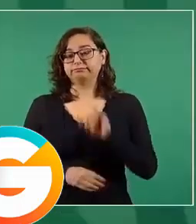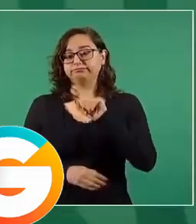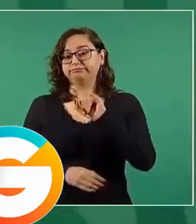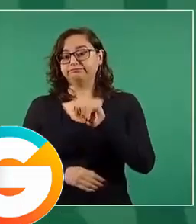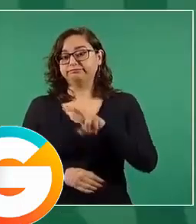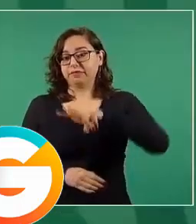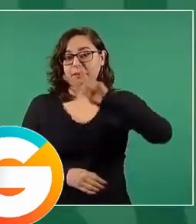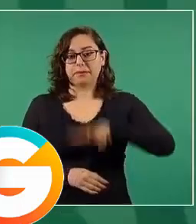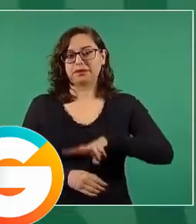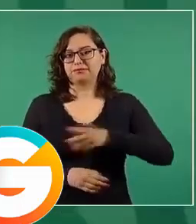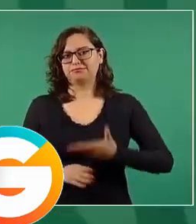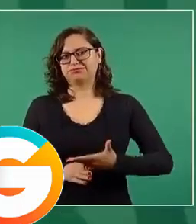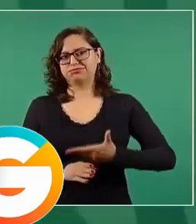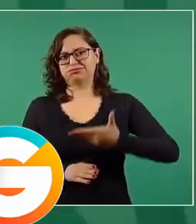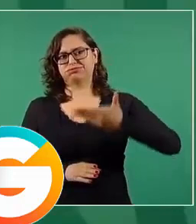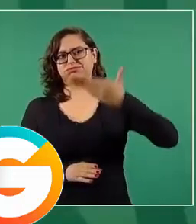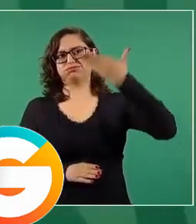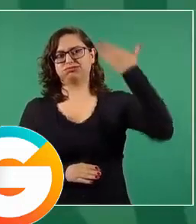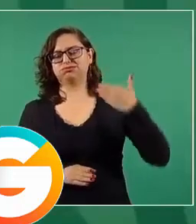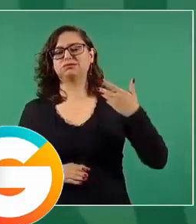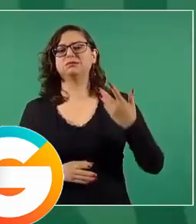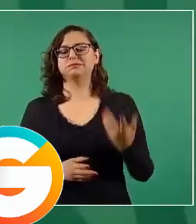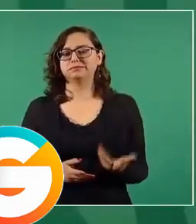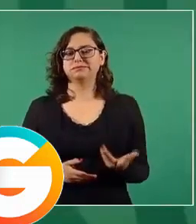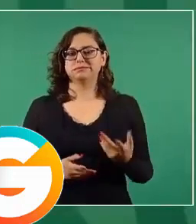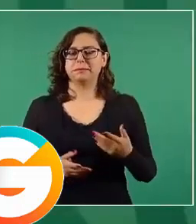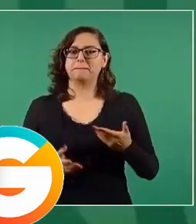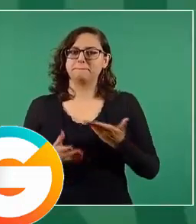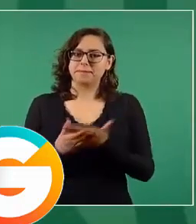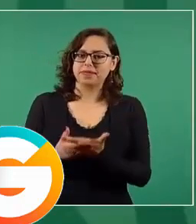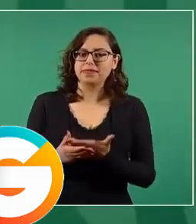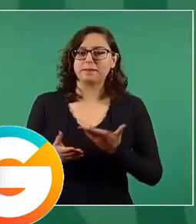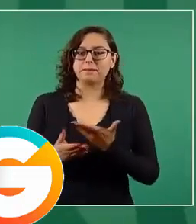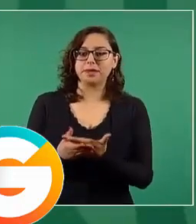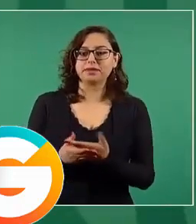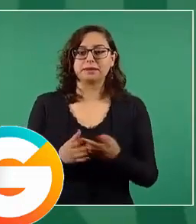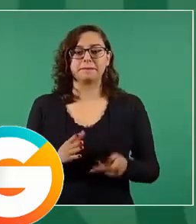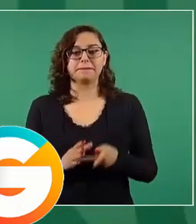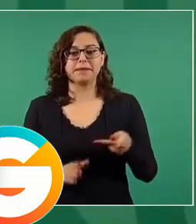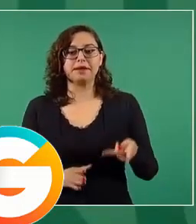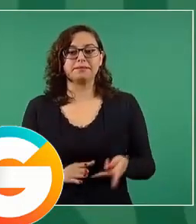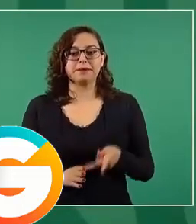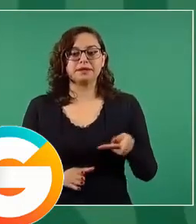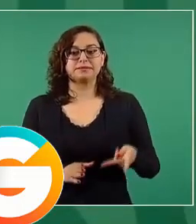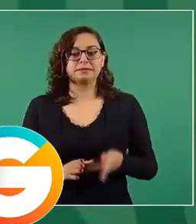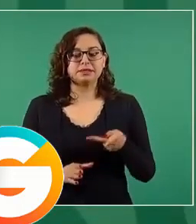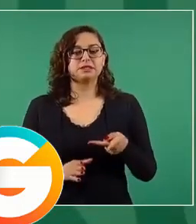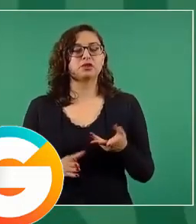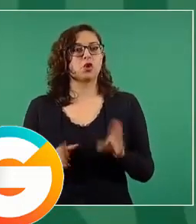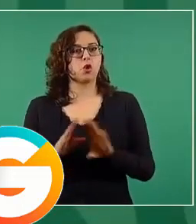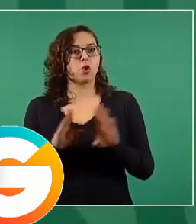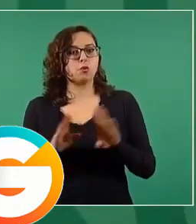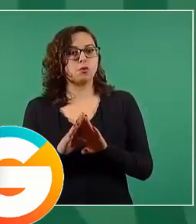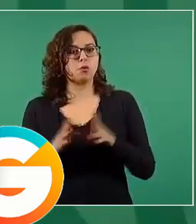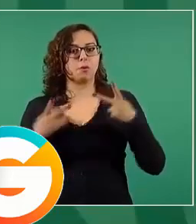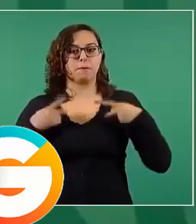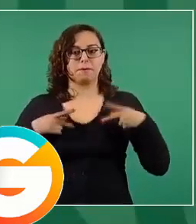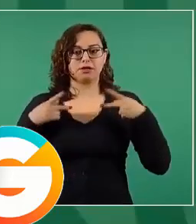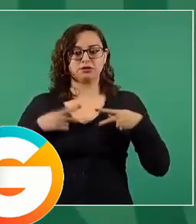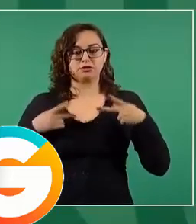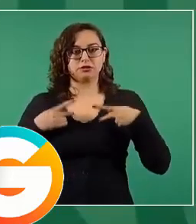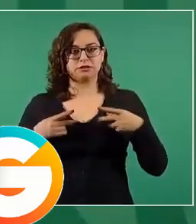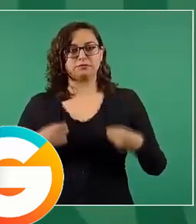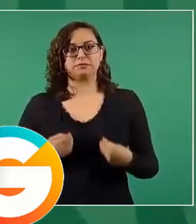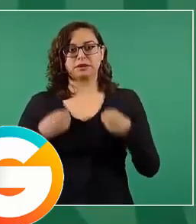el que se facilite la votación de nuestros paisanos en el